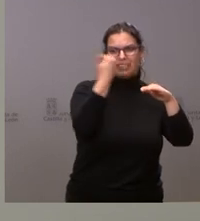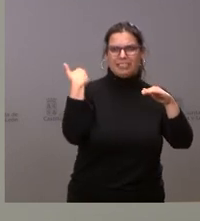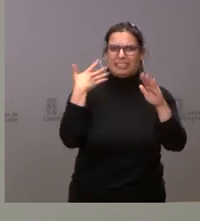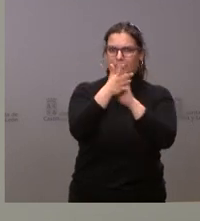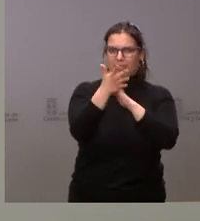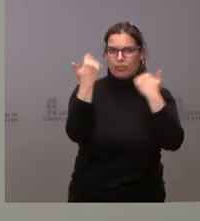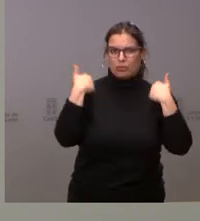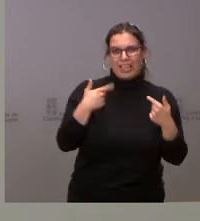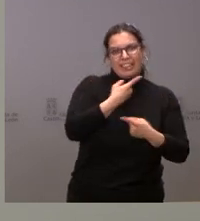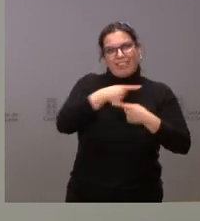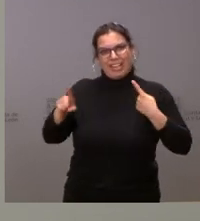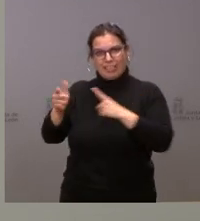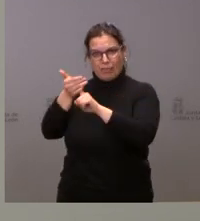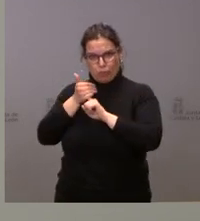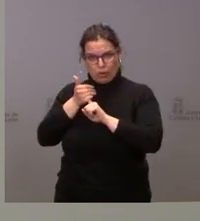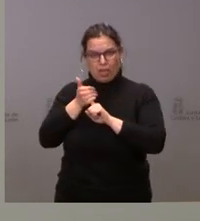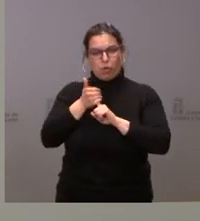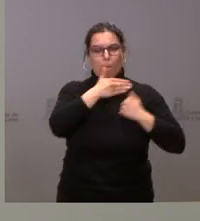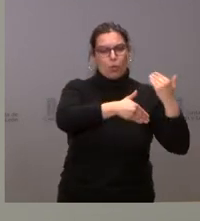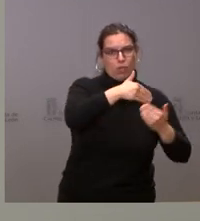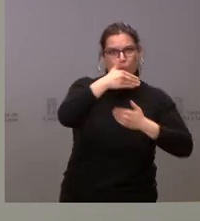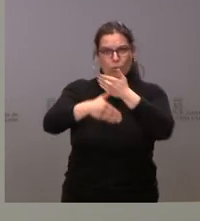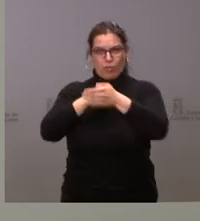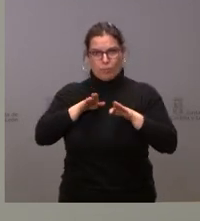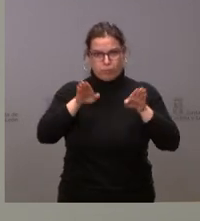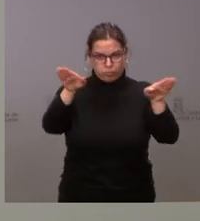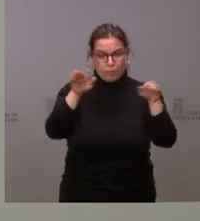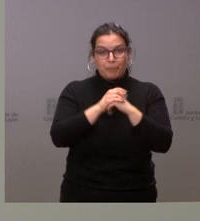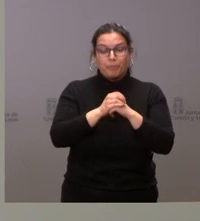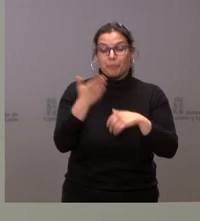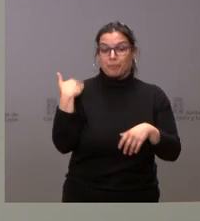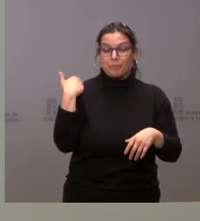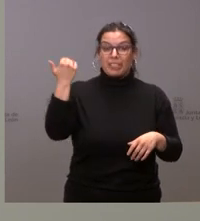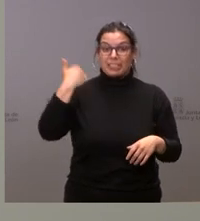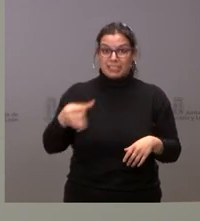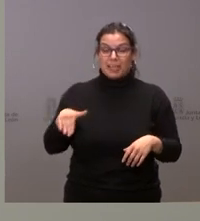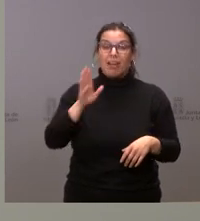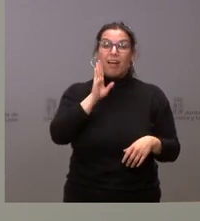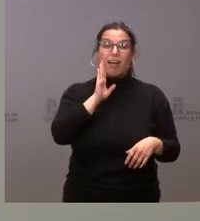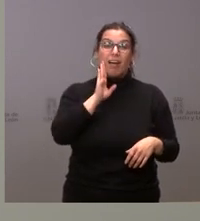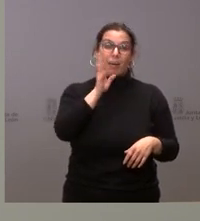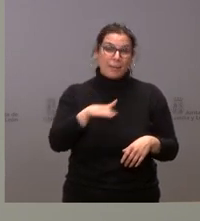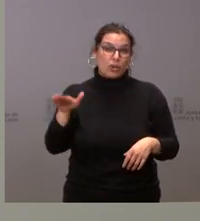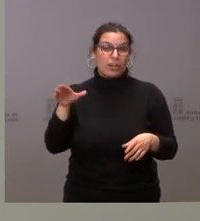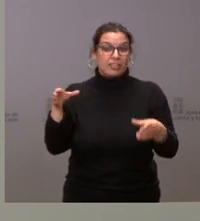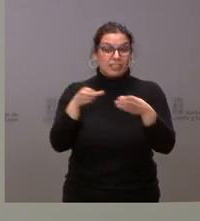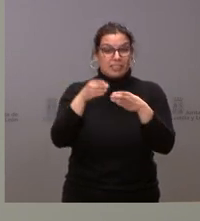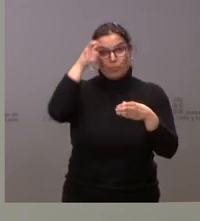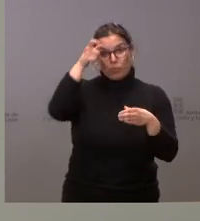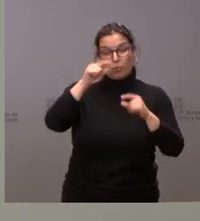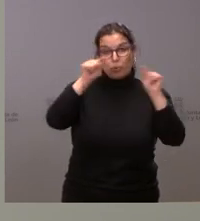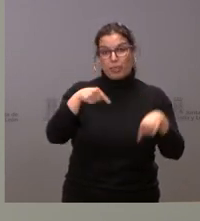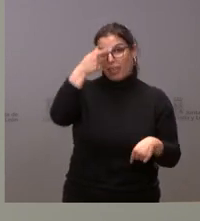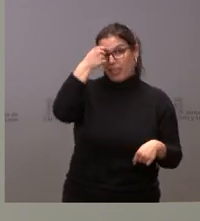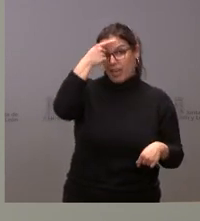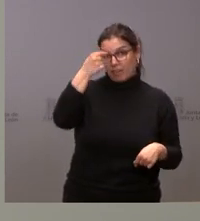ocasión, a la condición de refugiado. Actualmente ya fueron trasladados los menores que estaban en el tiemblo y